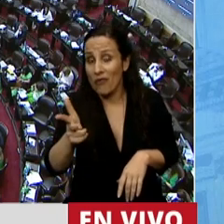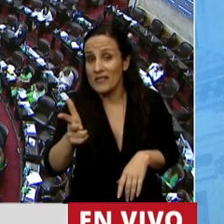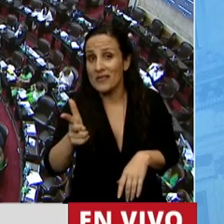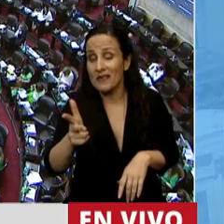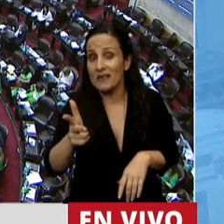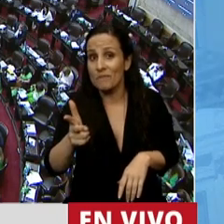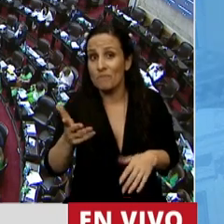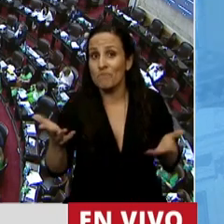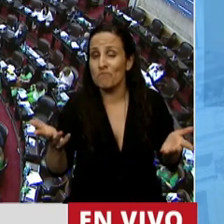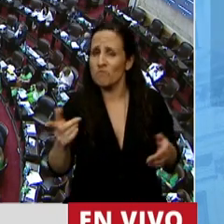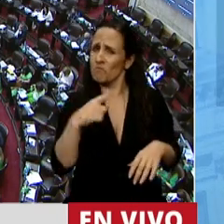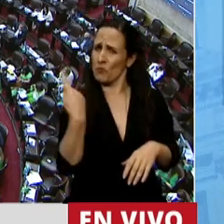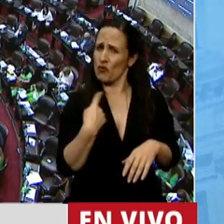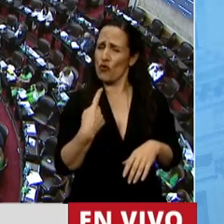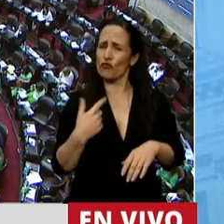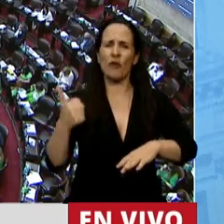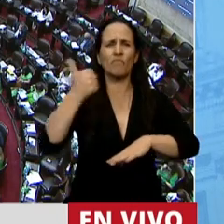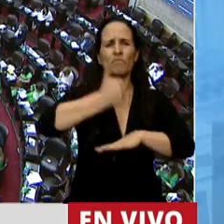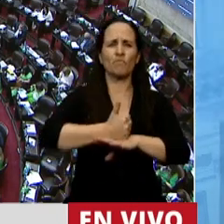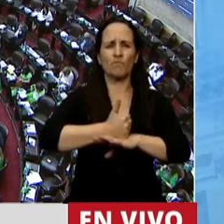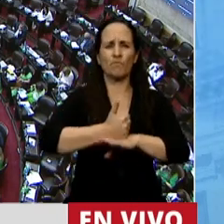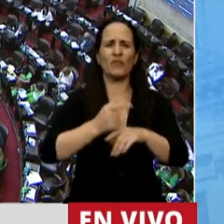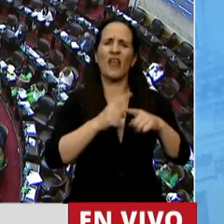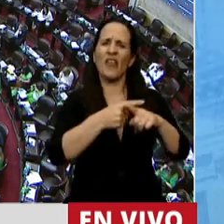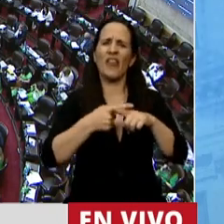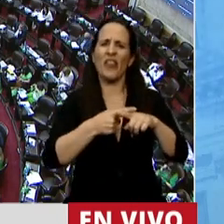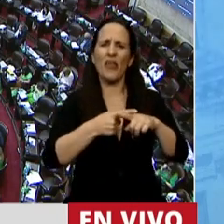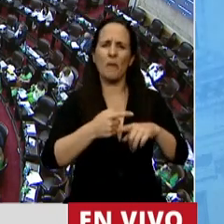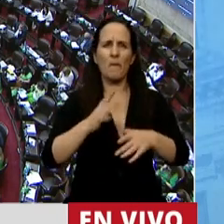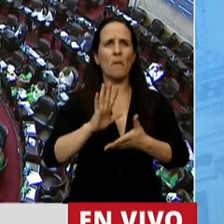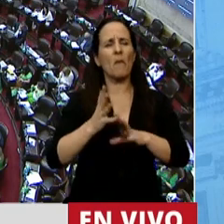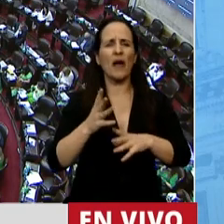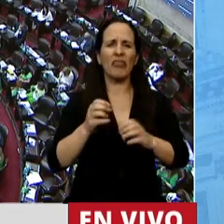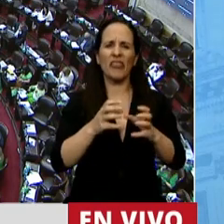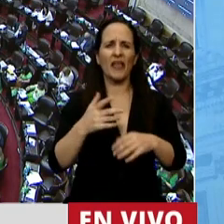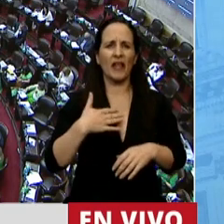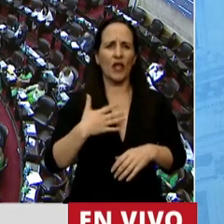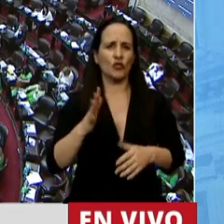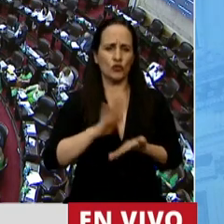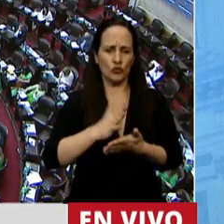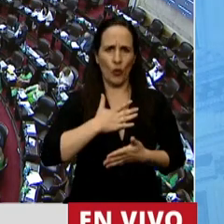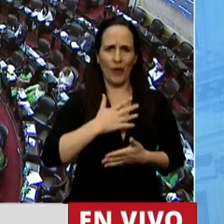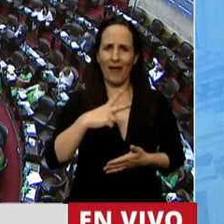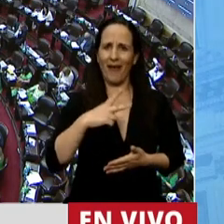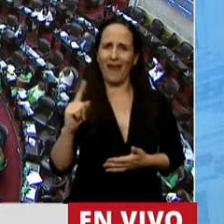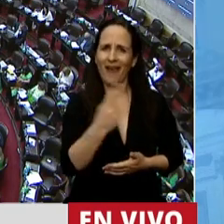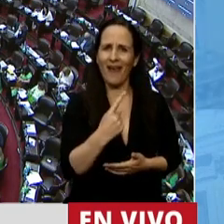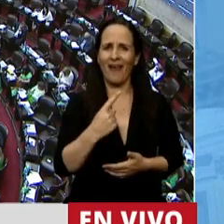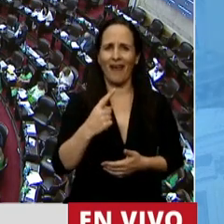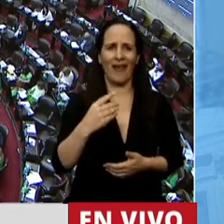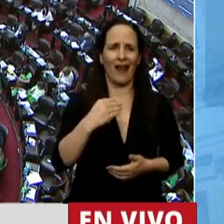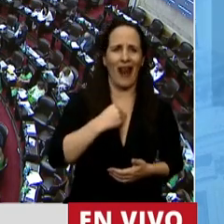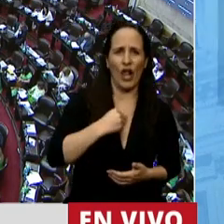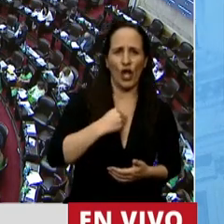que no estamos acá para debatir nuestro posicionamiento religioso, ni tampoco